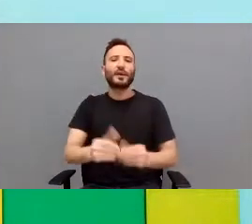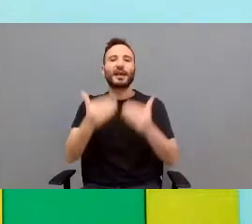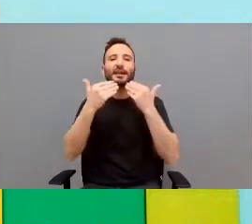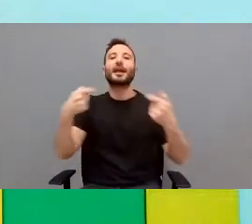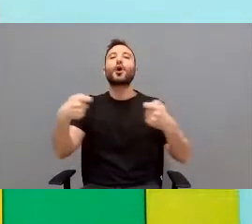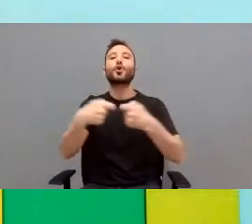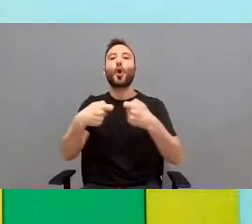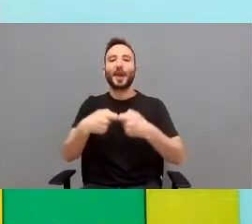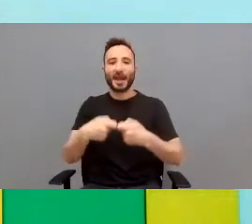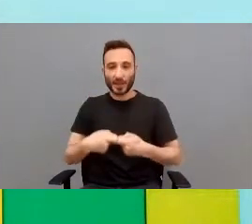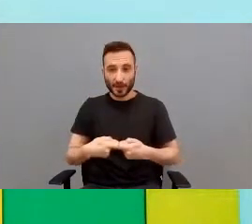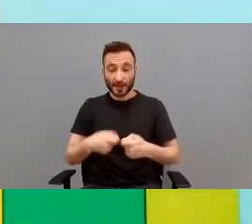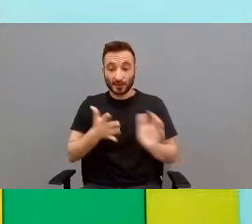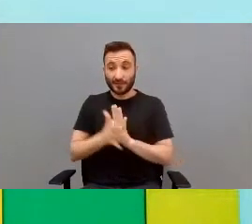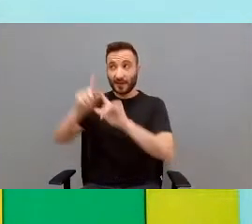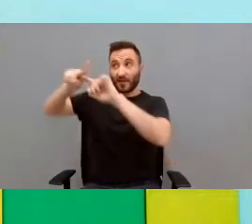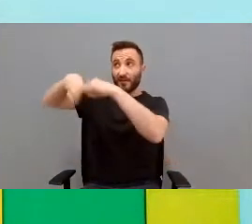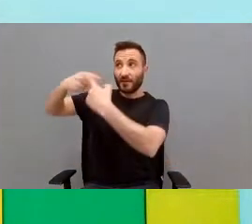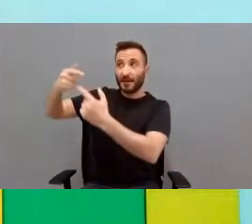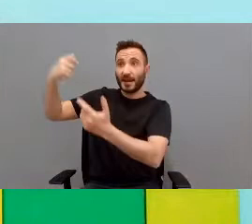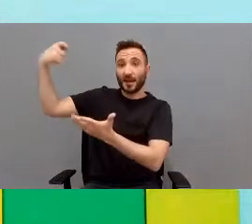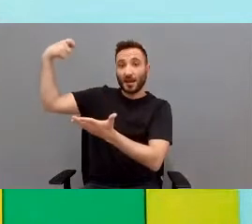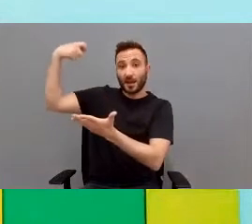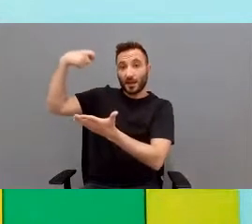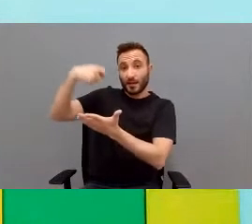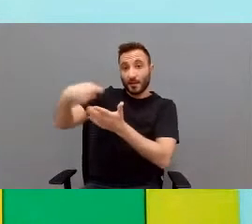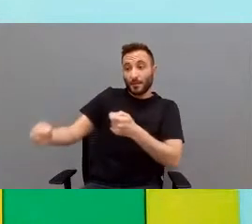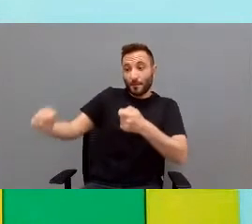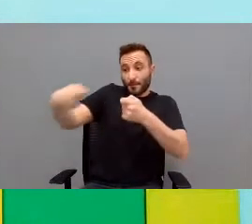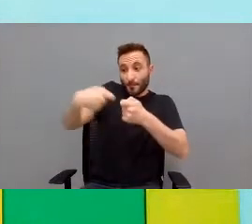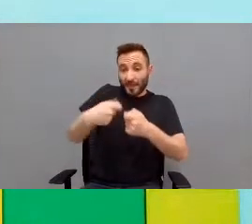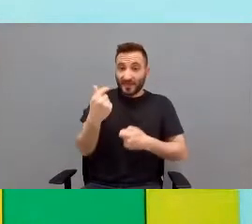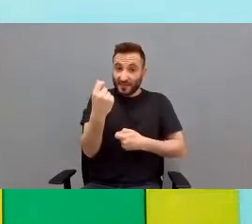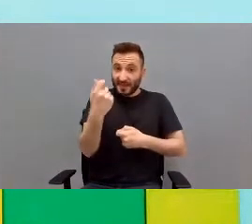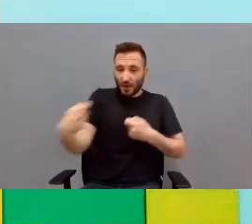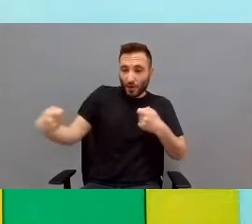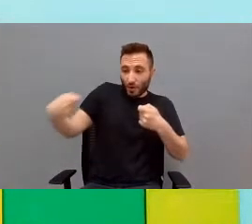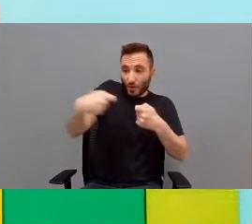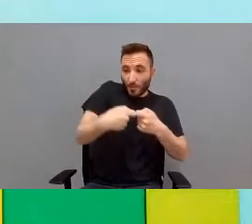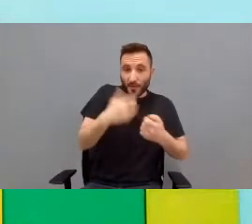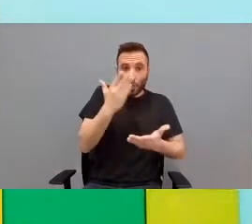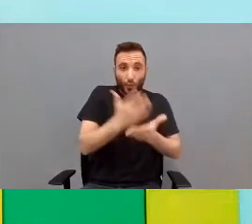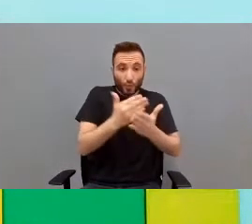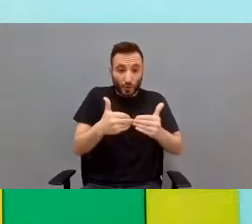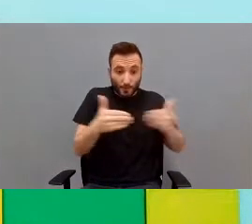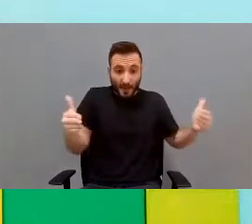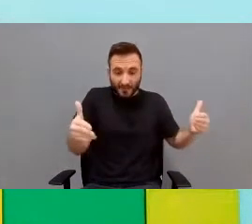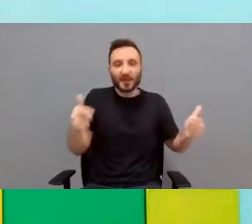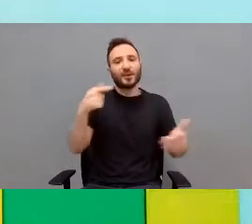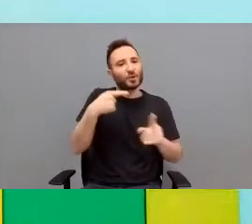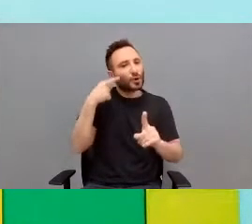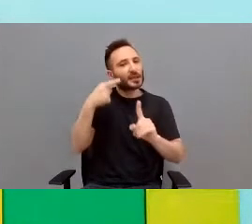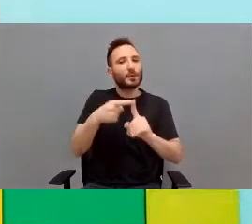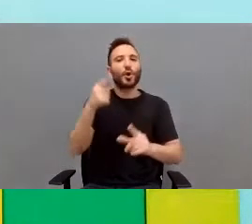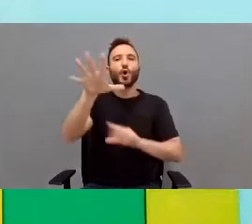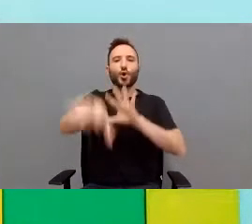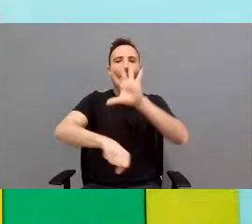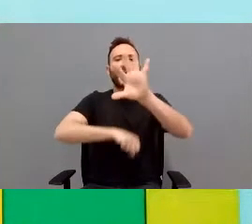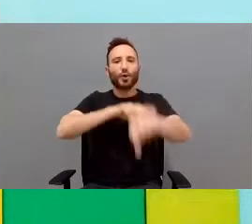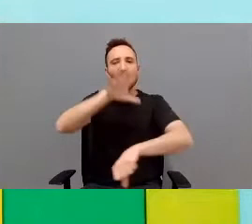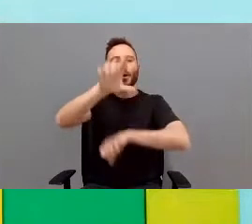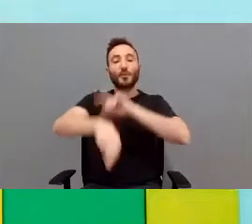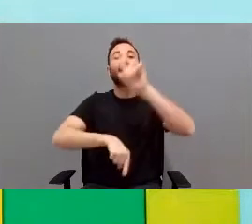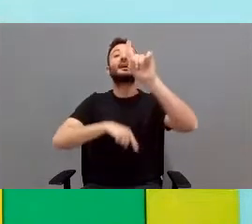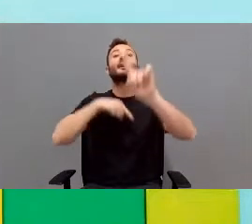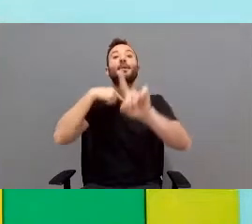cooperativa. Esto es que las familias aportan una cuantía a principio de curso y esto nos sirve para comprar todo lo necesario, también para las salidas